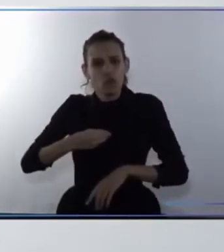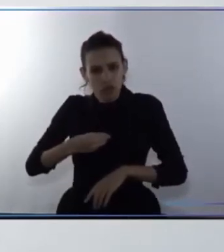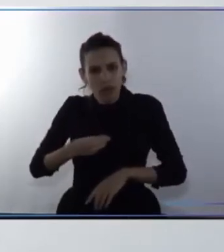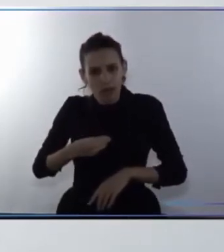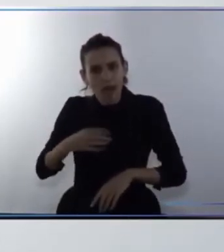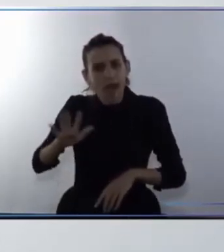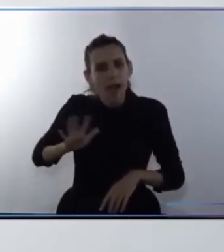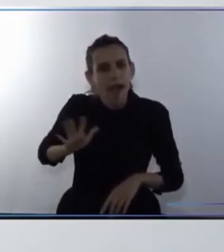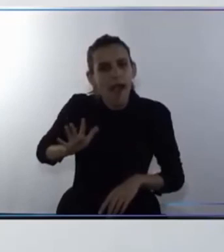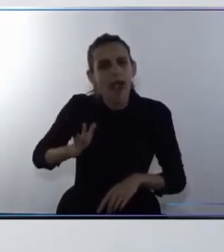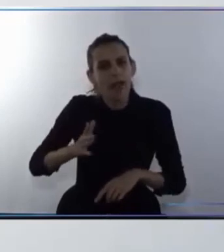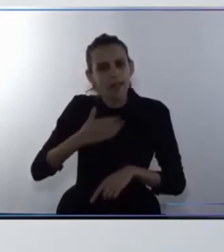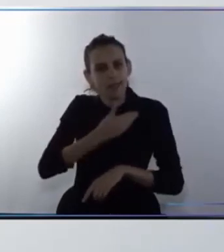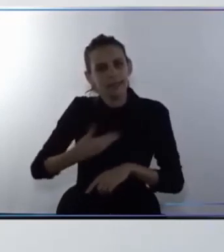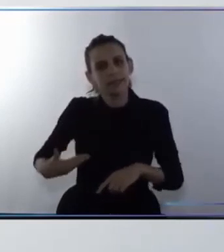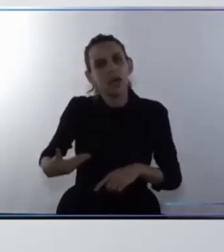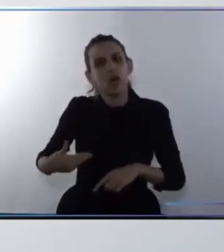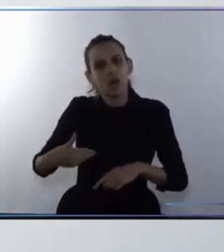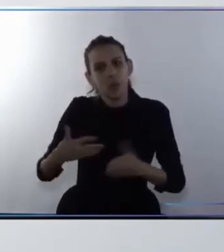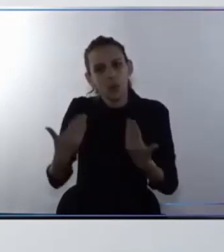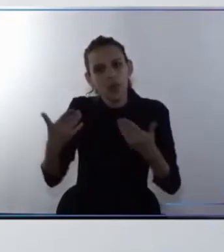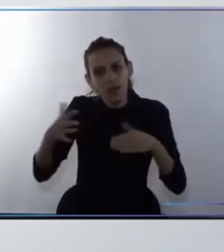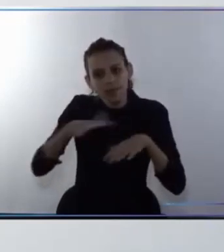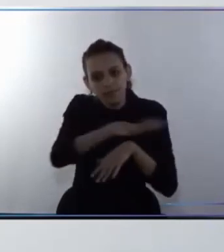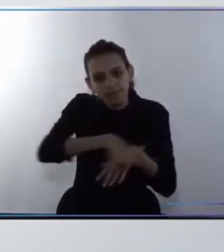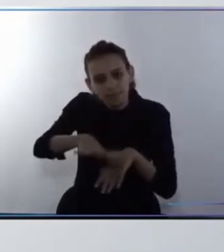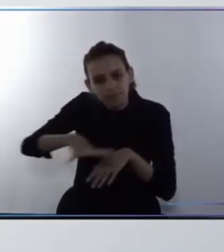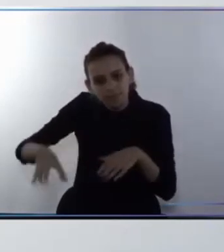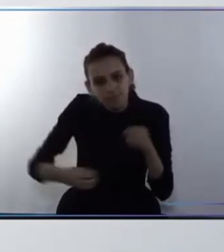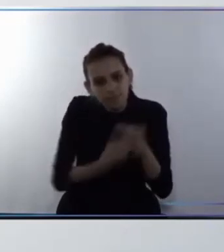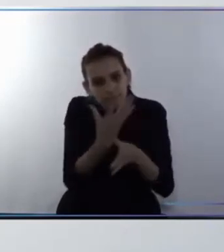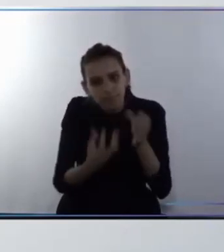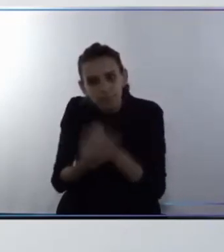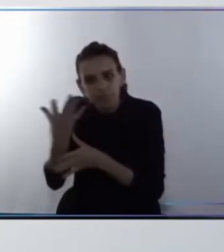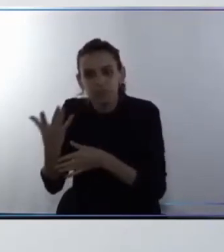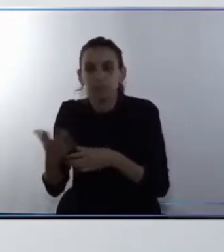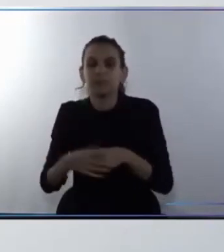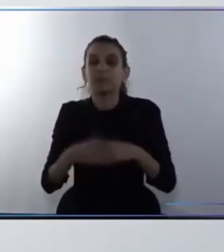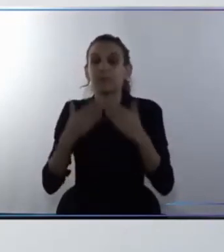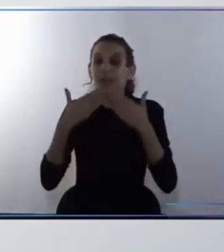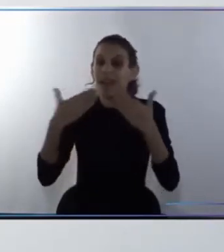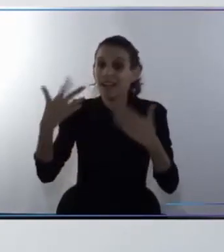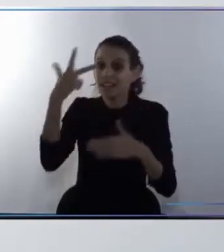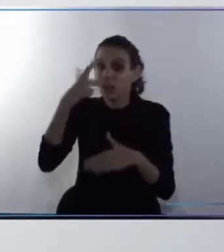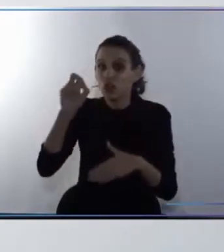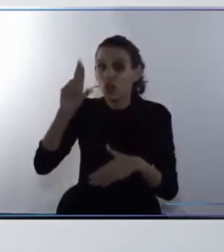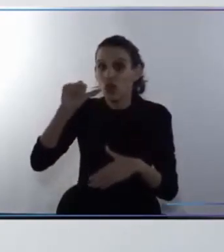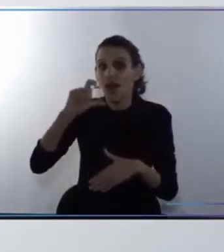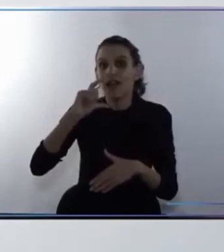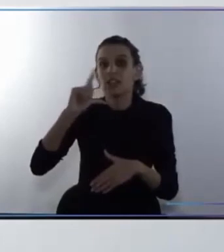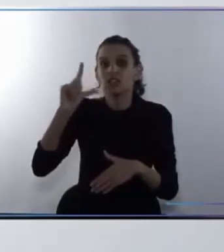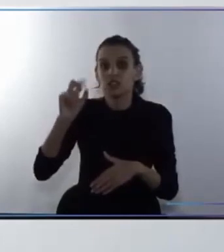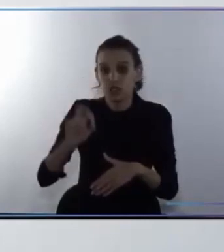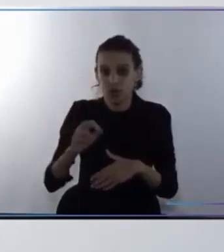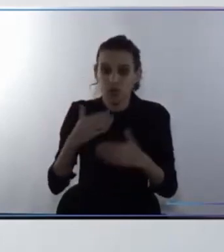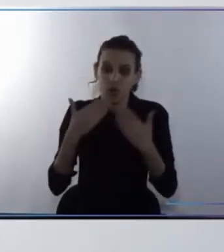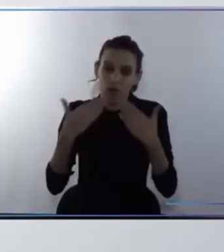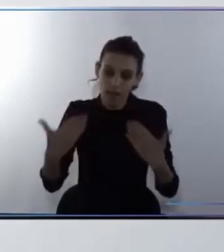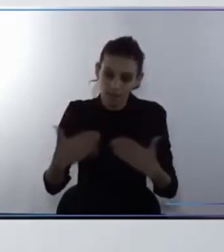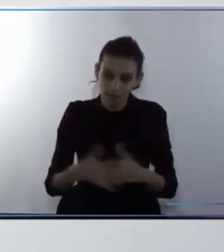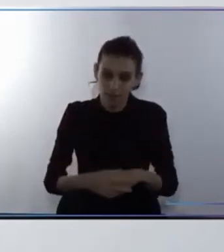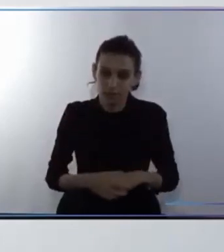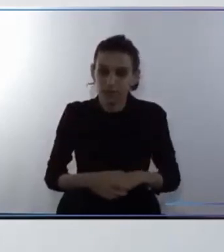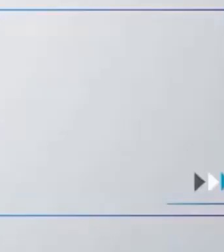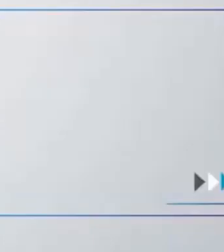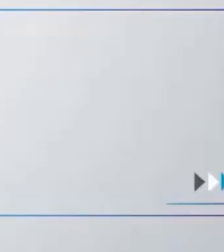generar estos espacios de trabajo en conjunto así que te agradecemos Horacio nuevamente por la disertación ahora